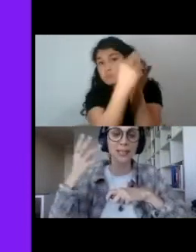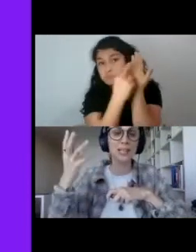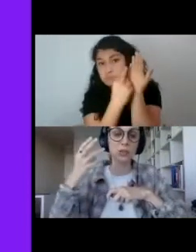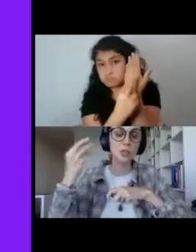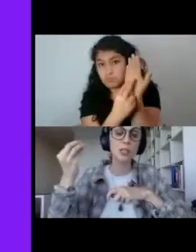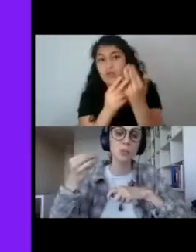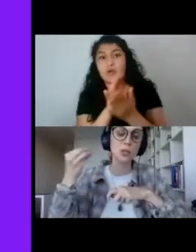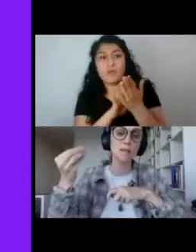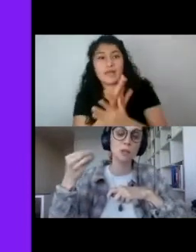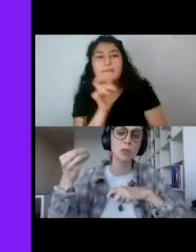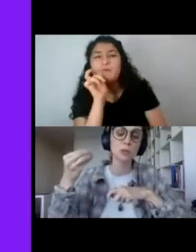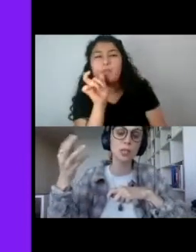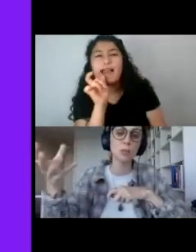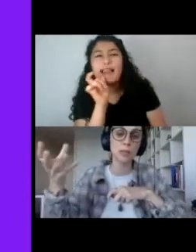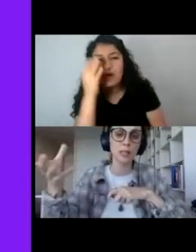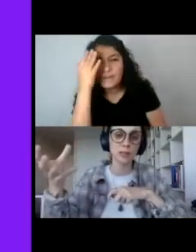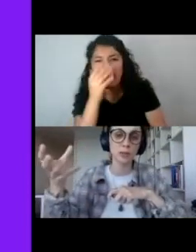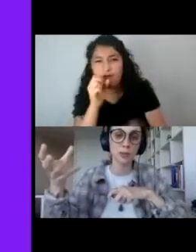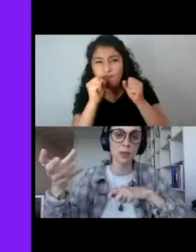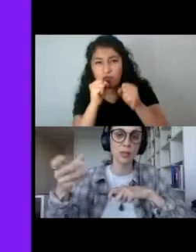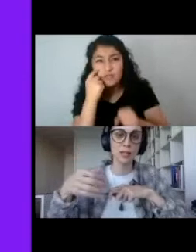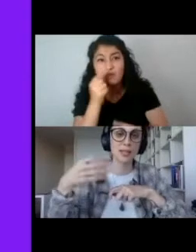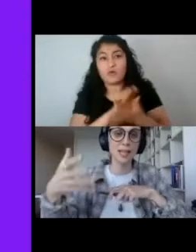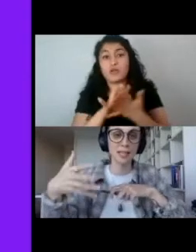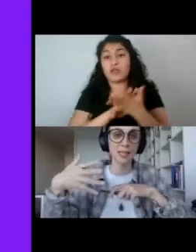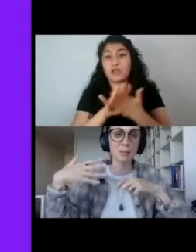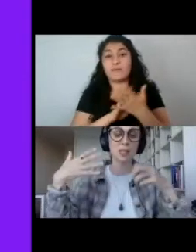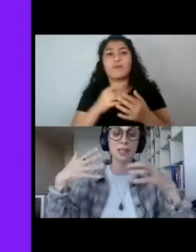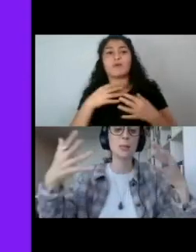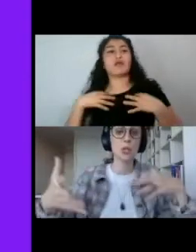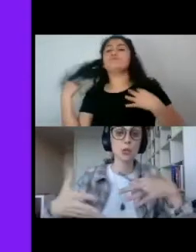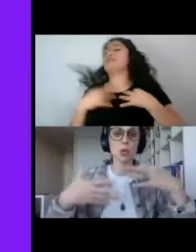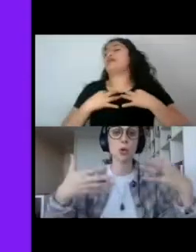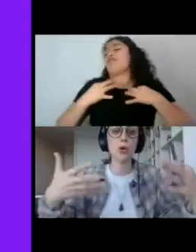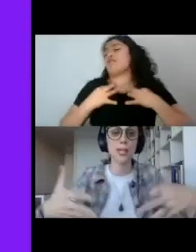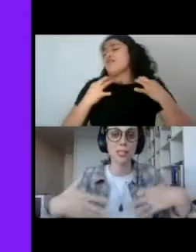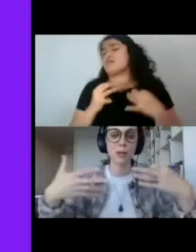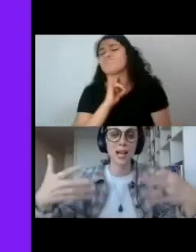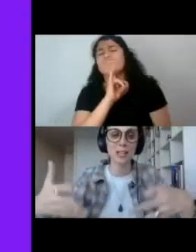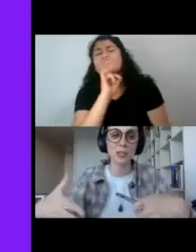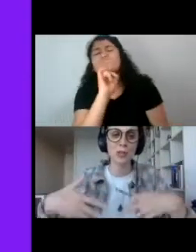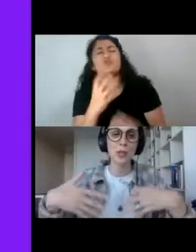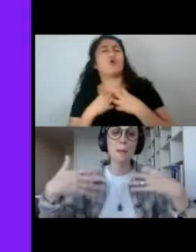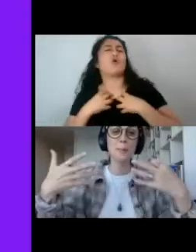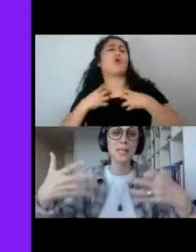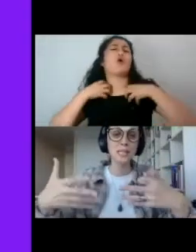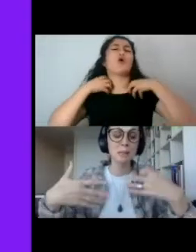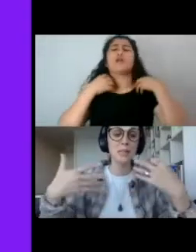símbolos que van construyendo imaginarios. Trajes, trajes preciosos, joyas, palacio,